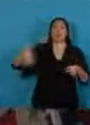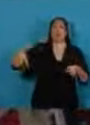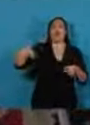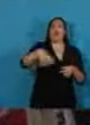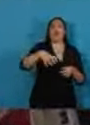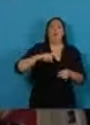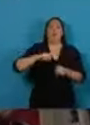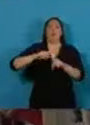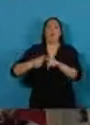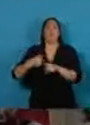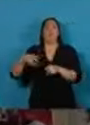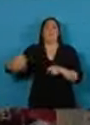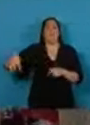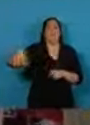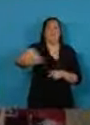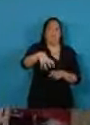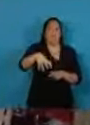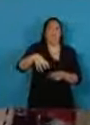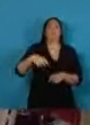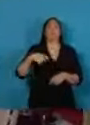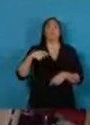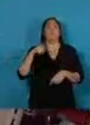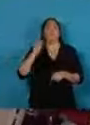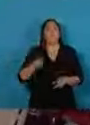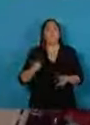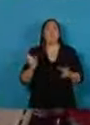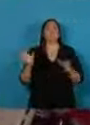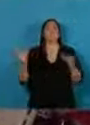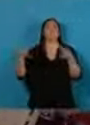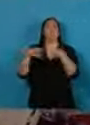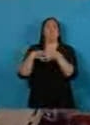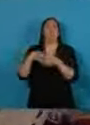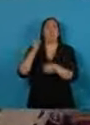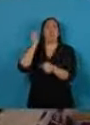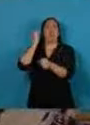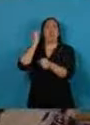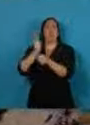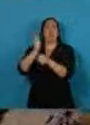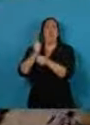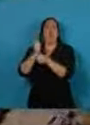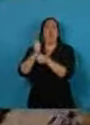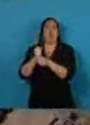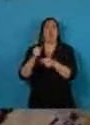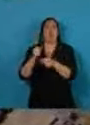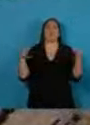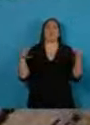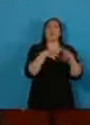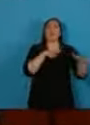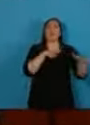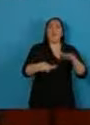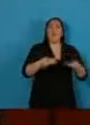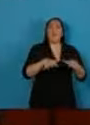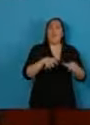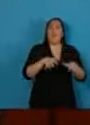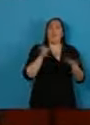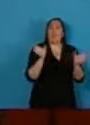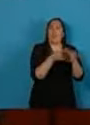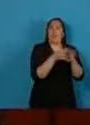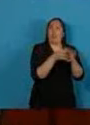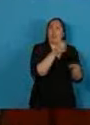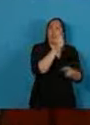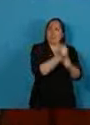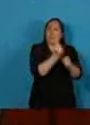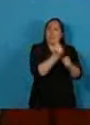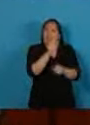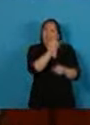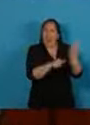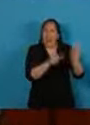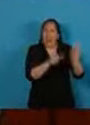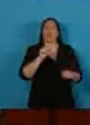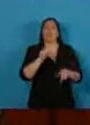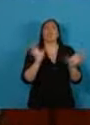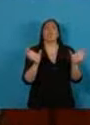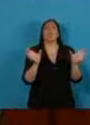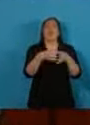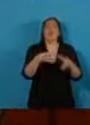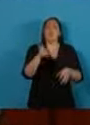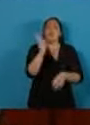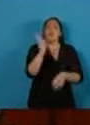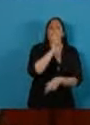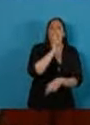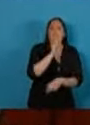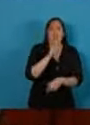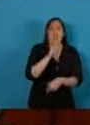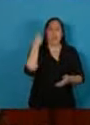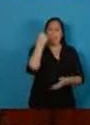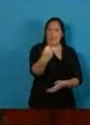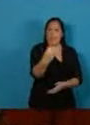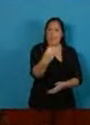productivos, las confederaciones de trabajadores, los movimientos sociales que incluyen al feminismo, a la juventud y